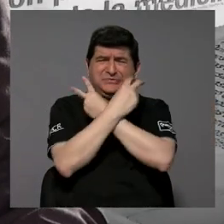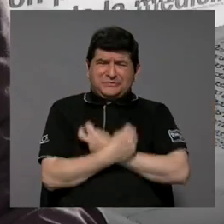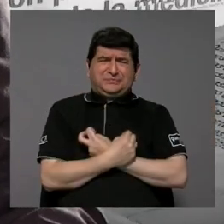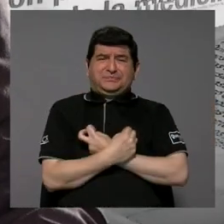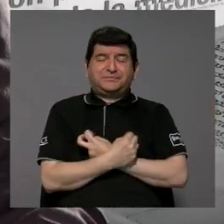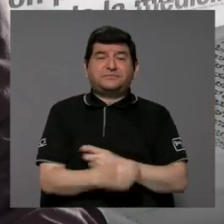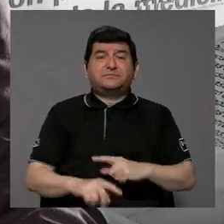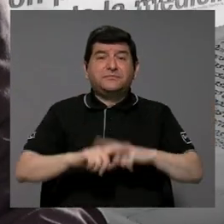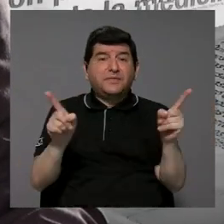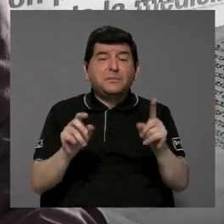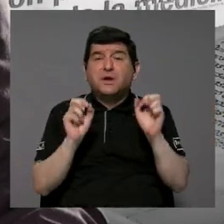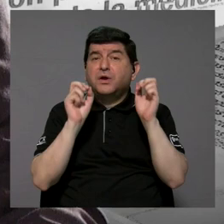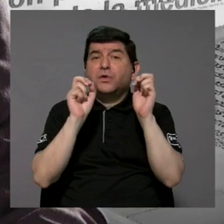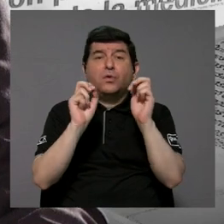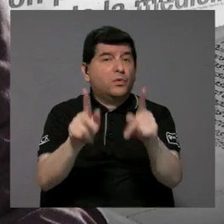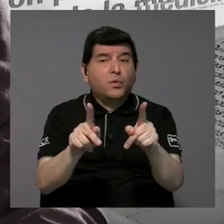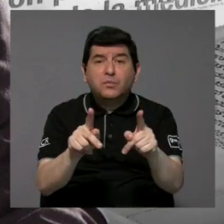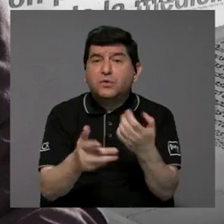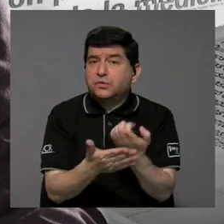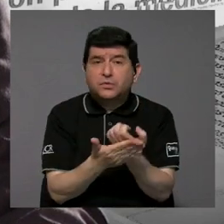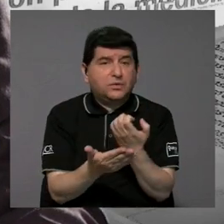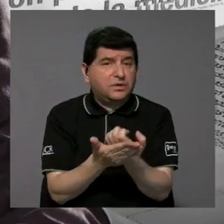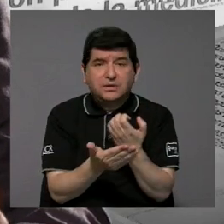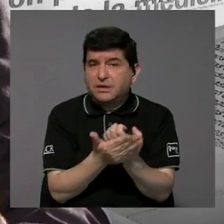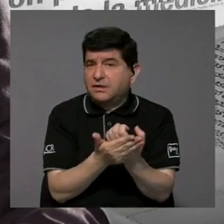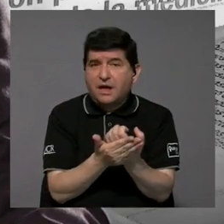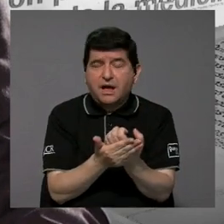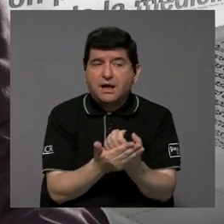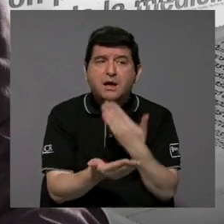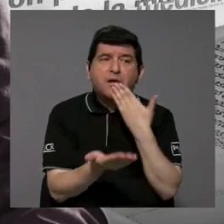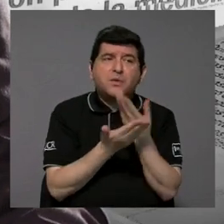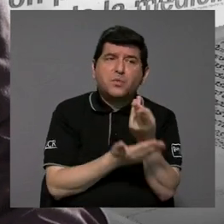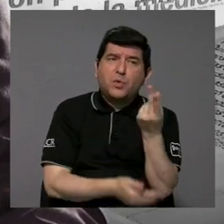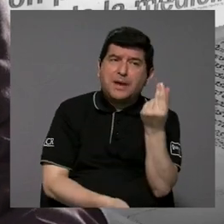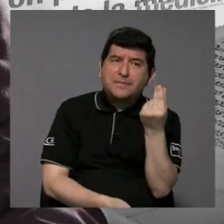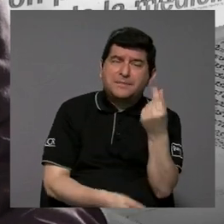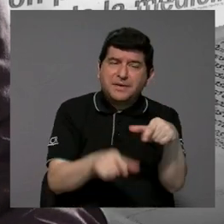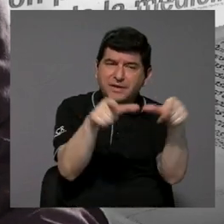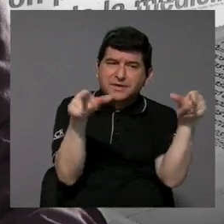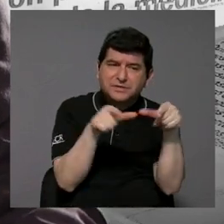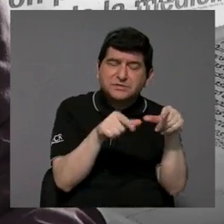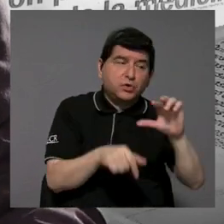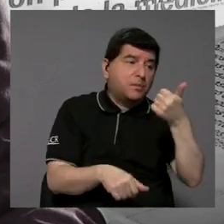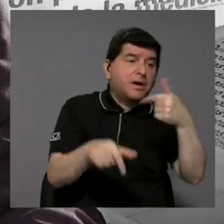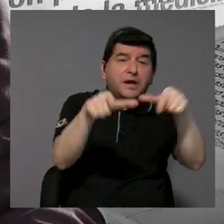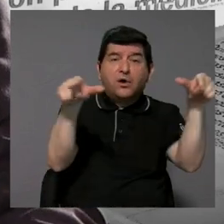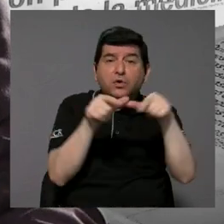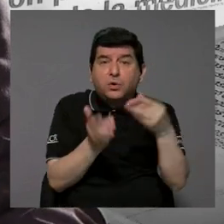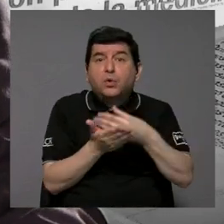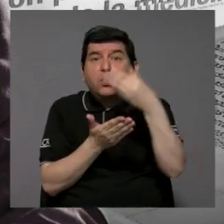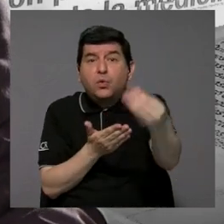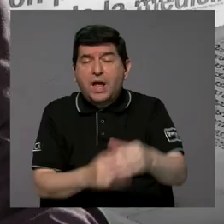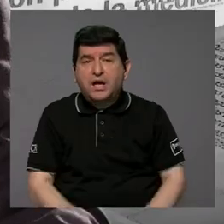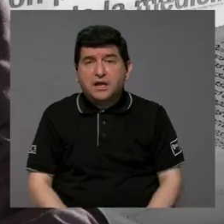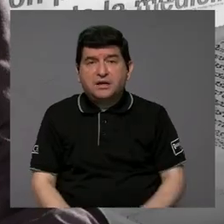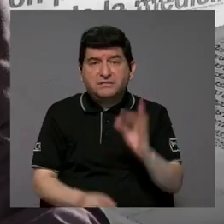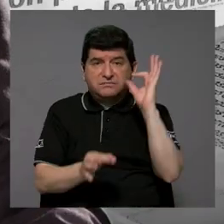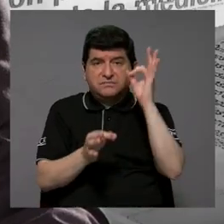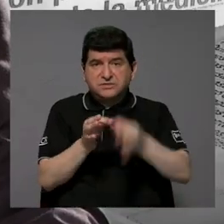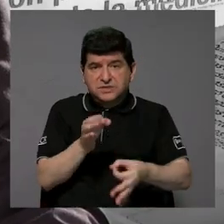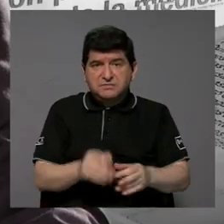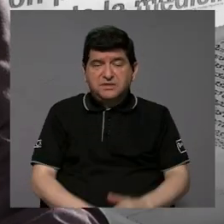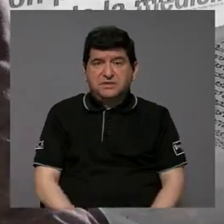no tenemos la opción económica de un buen precio de la tierra para poder comprar en otro lugar y simplemente